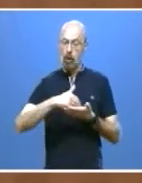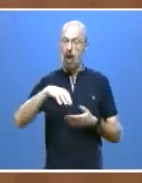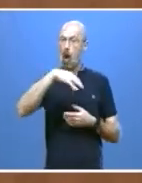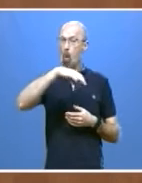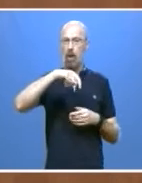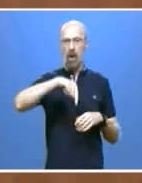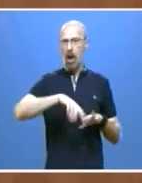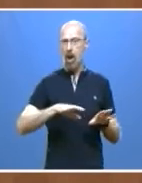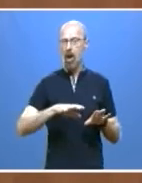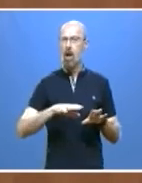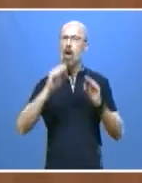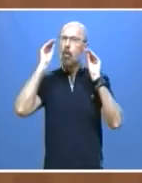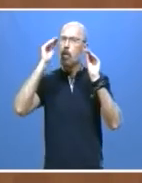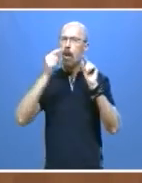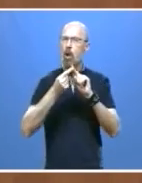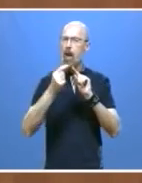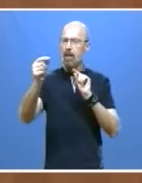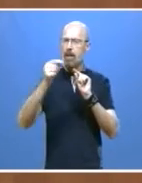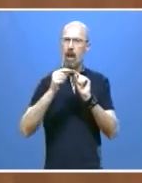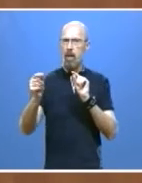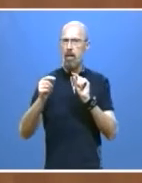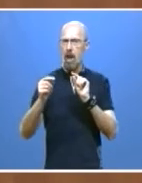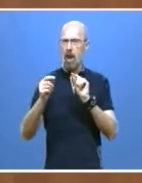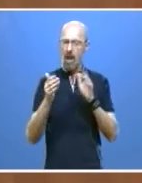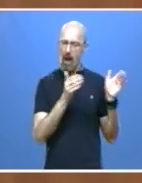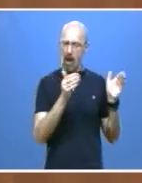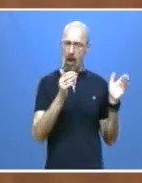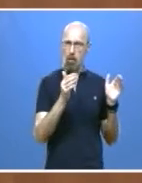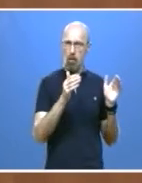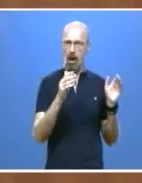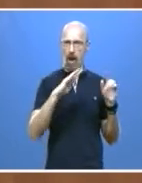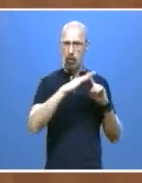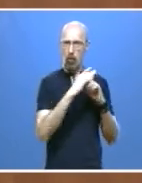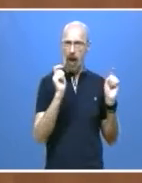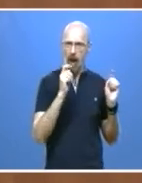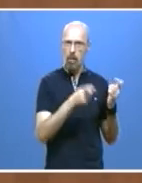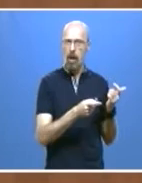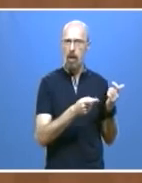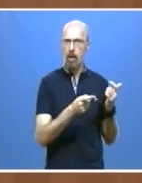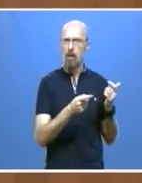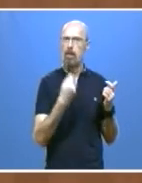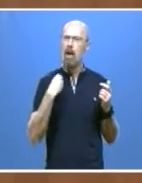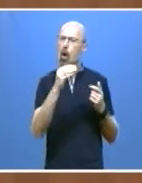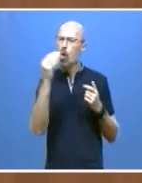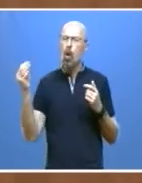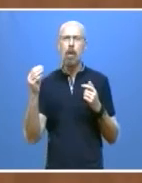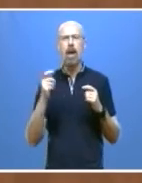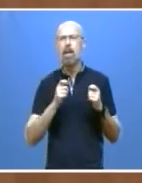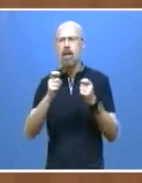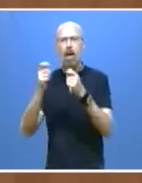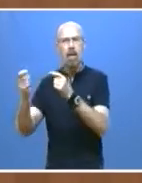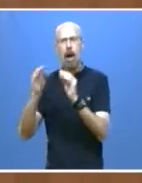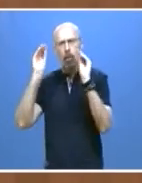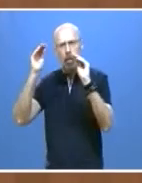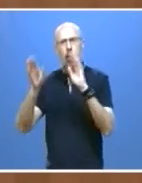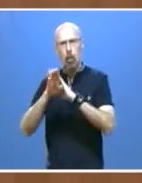por la formación online en el estado de alarma a 2.500 jóvenes que se han beneficiado y vamos a seguir trabajando para que las